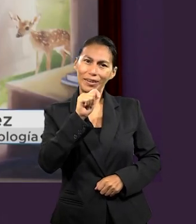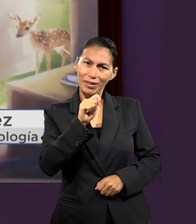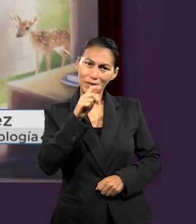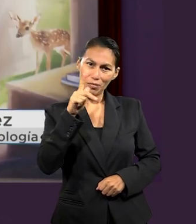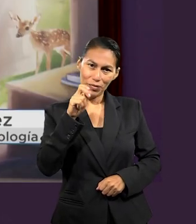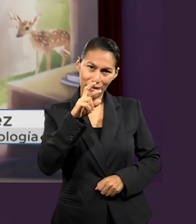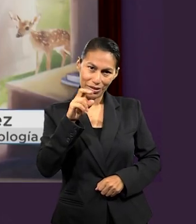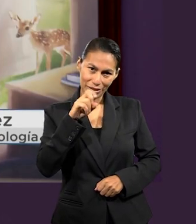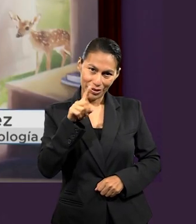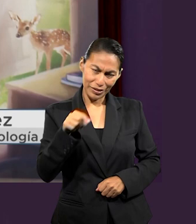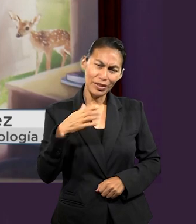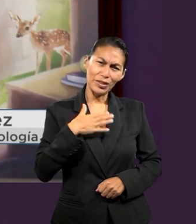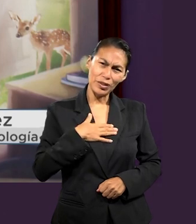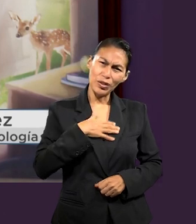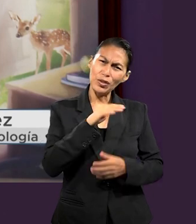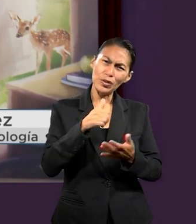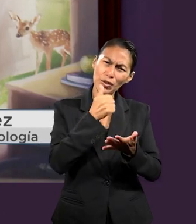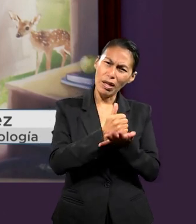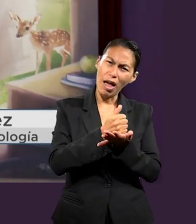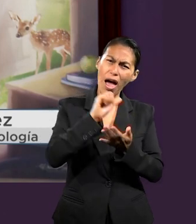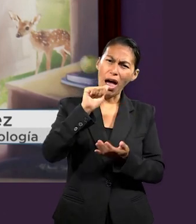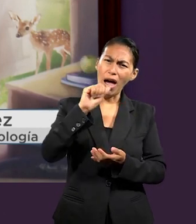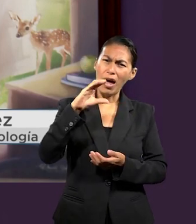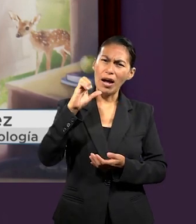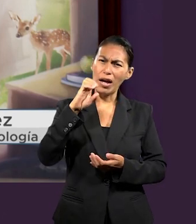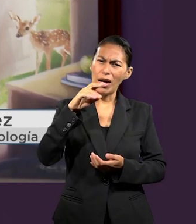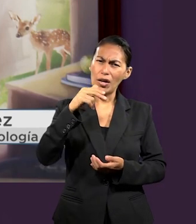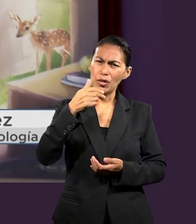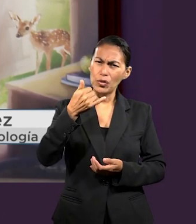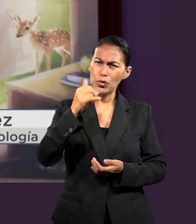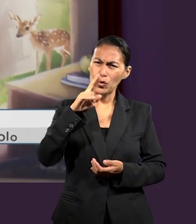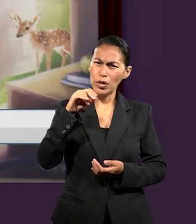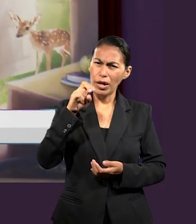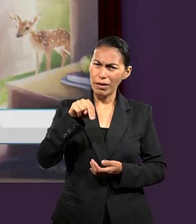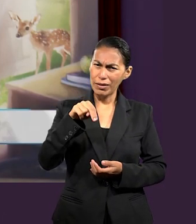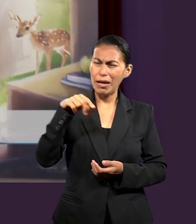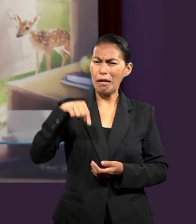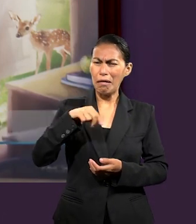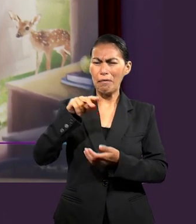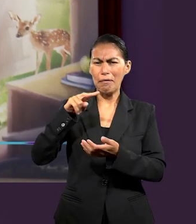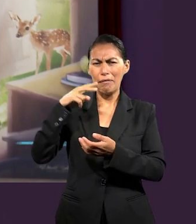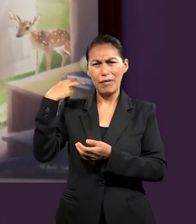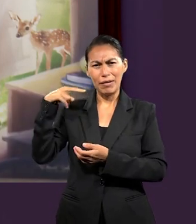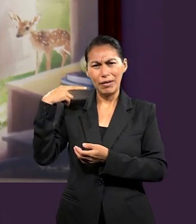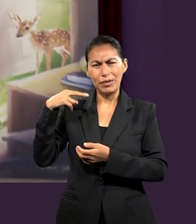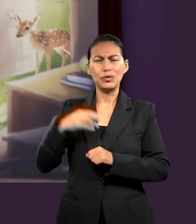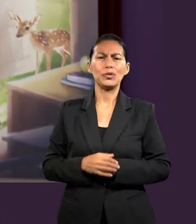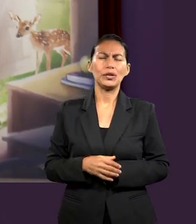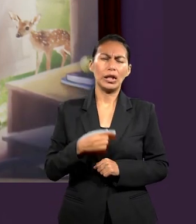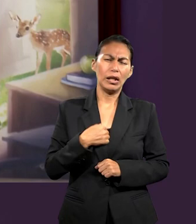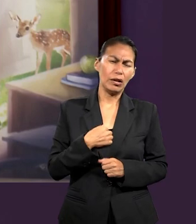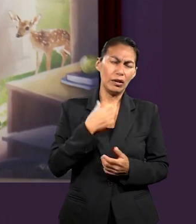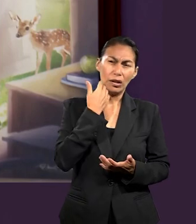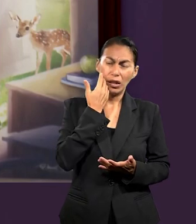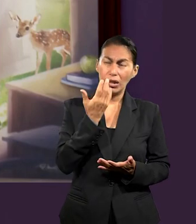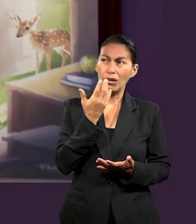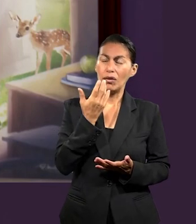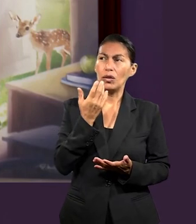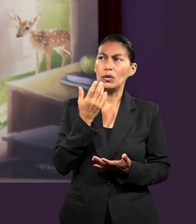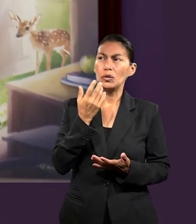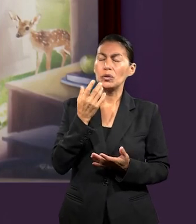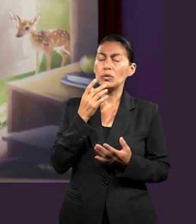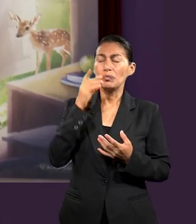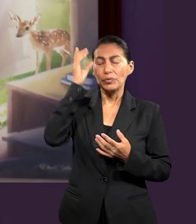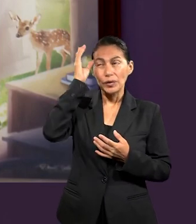vengo de la ciudad de Acayucan, en Veracruz, y lo que yo espero de esta lección es poder entrar un poco más hacia ese plan